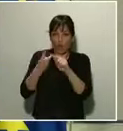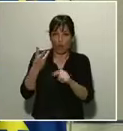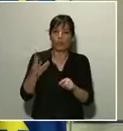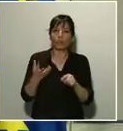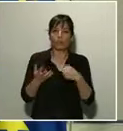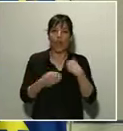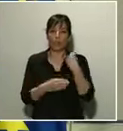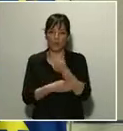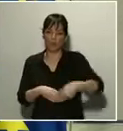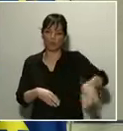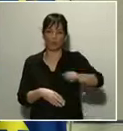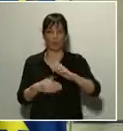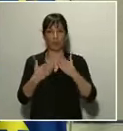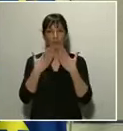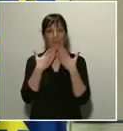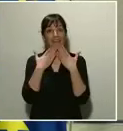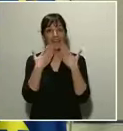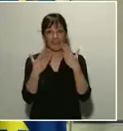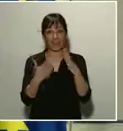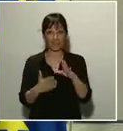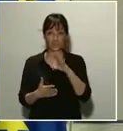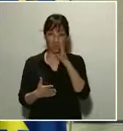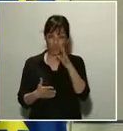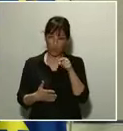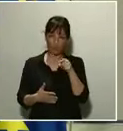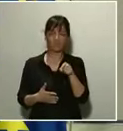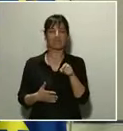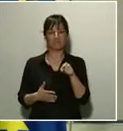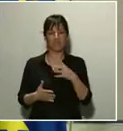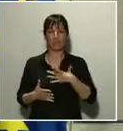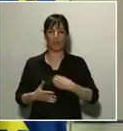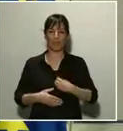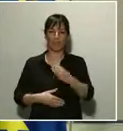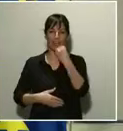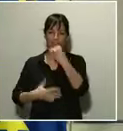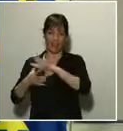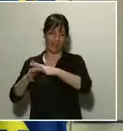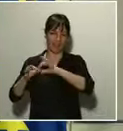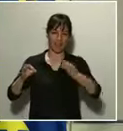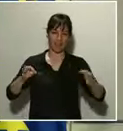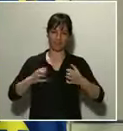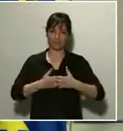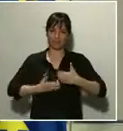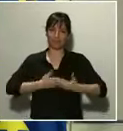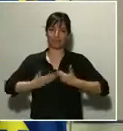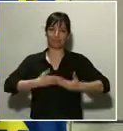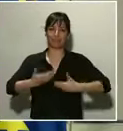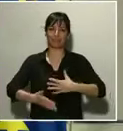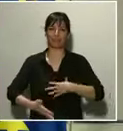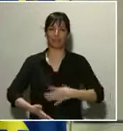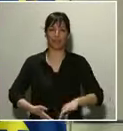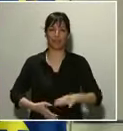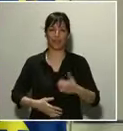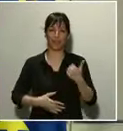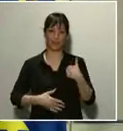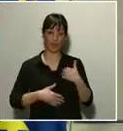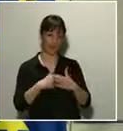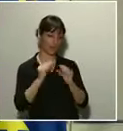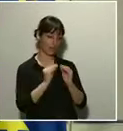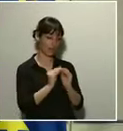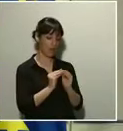a todos ellos porque permiten que la cadena alimentaria siga funcionando del productor al ciudadano,